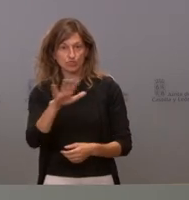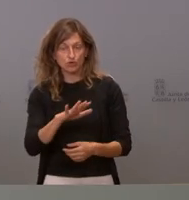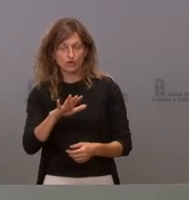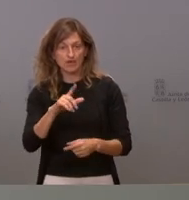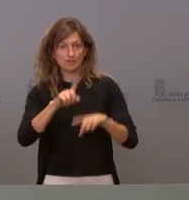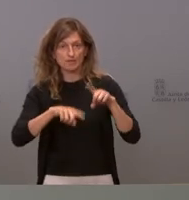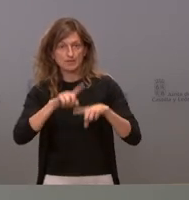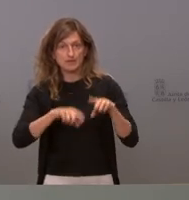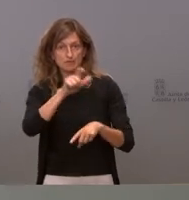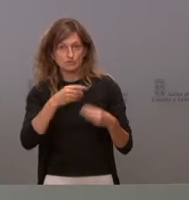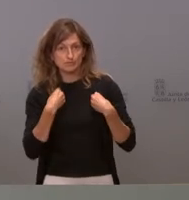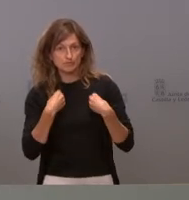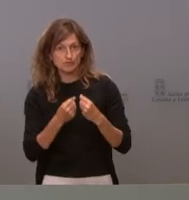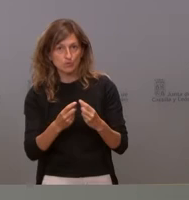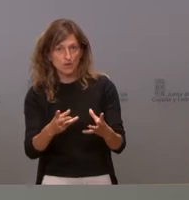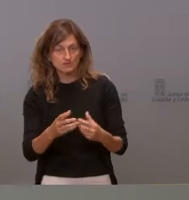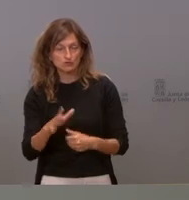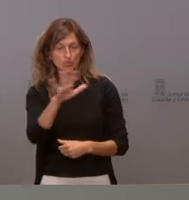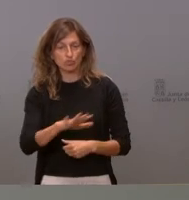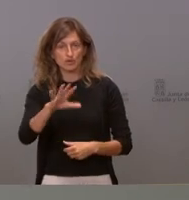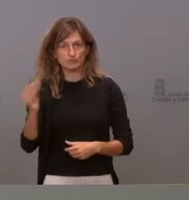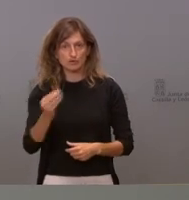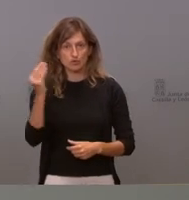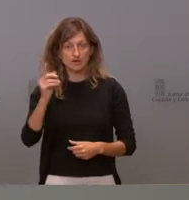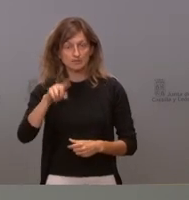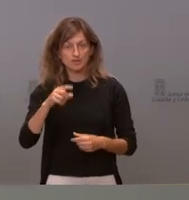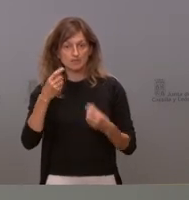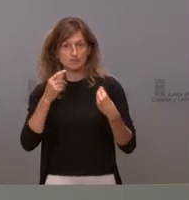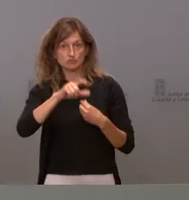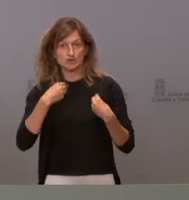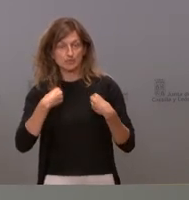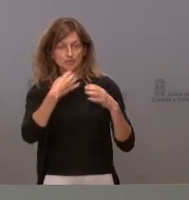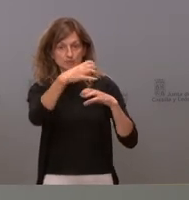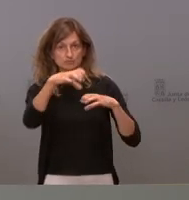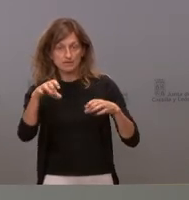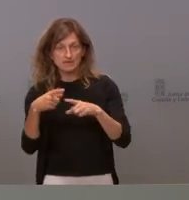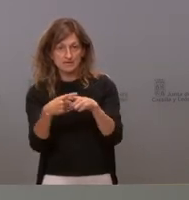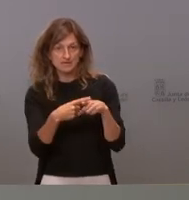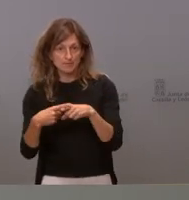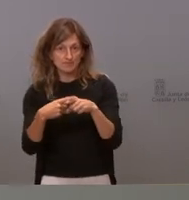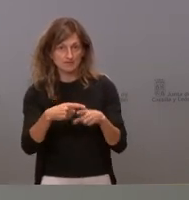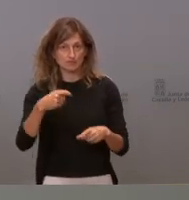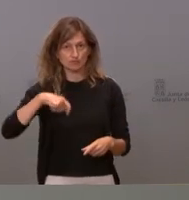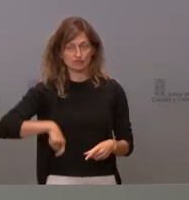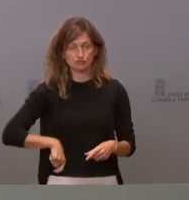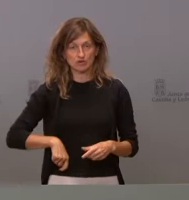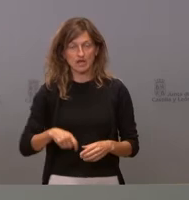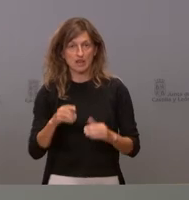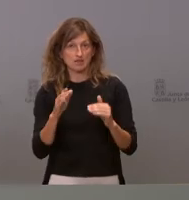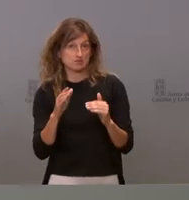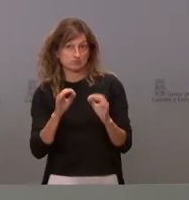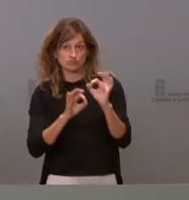población y mejorar las isocronas la redistribución de la población entre los profesionales intrazona como decía con un cupo mínimo